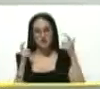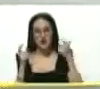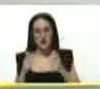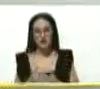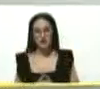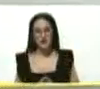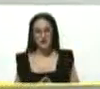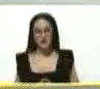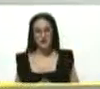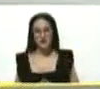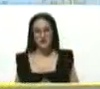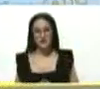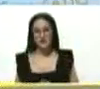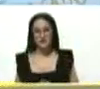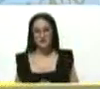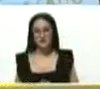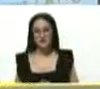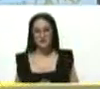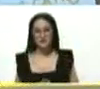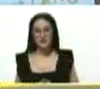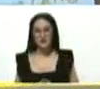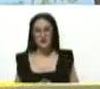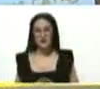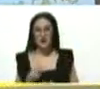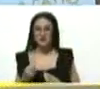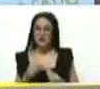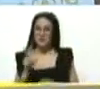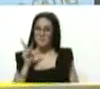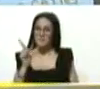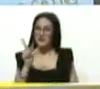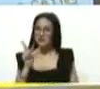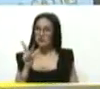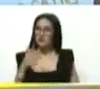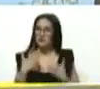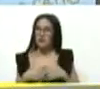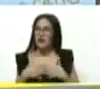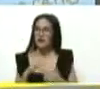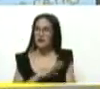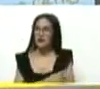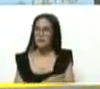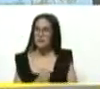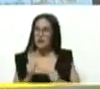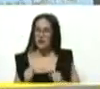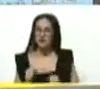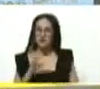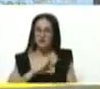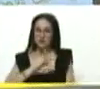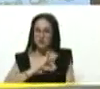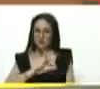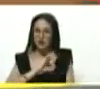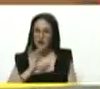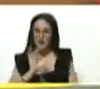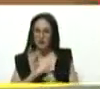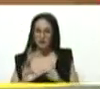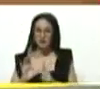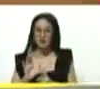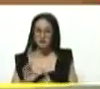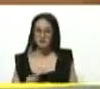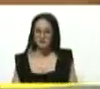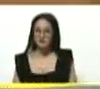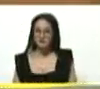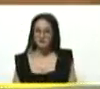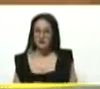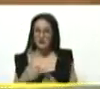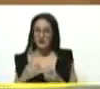de construir un PSUV como una poderosa maquinaria social, cultural, de